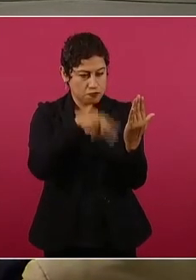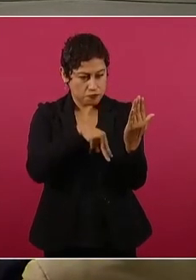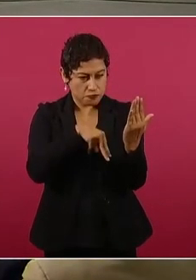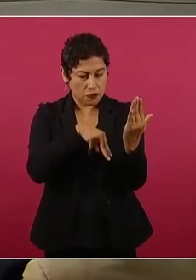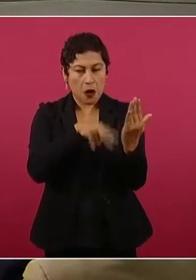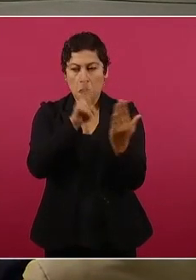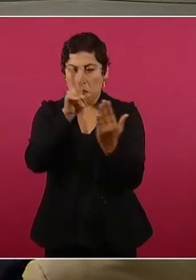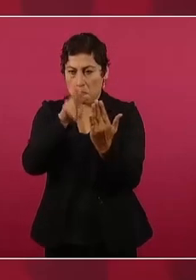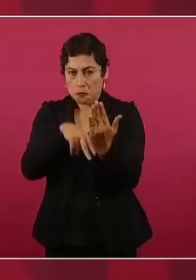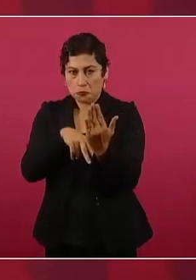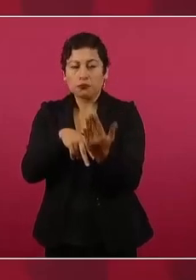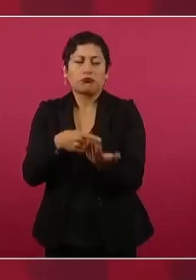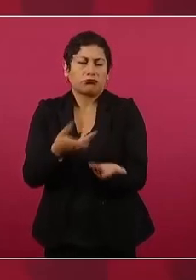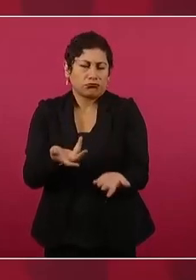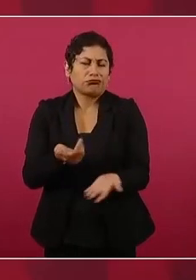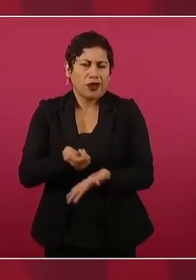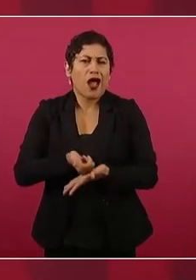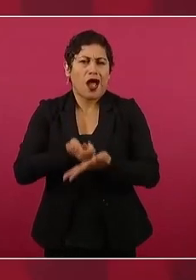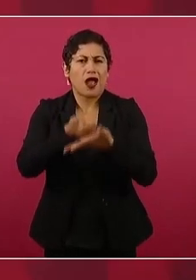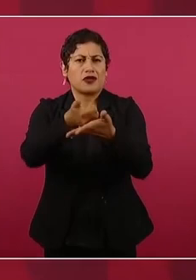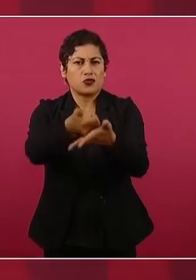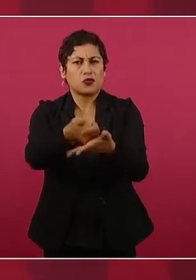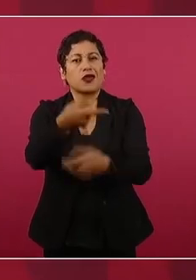pero no hay que dejar de leer